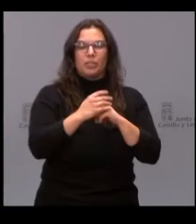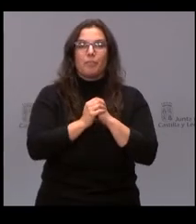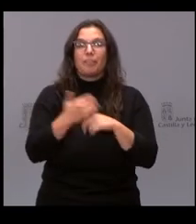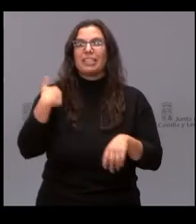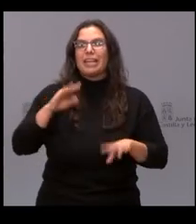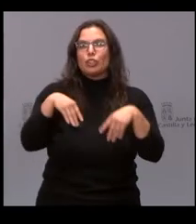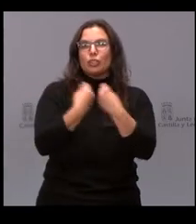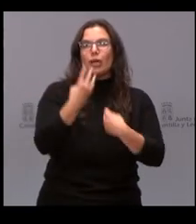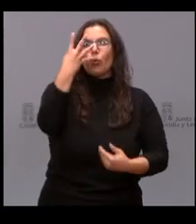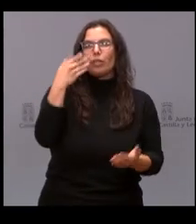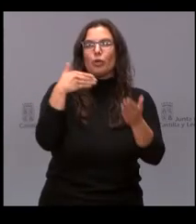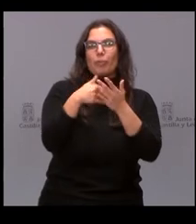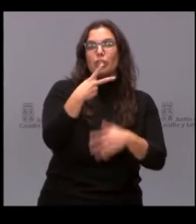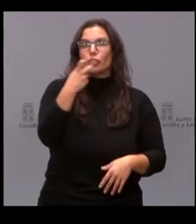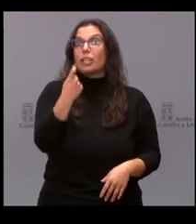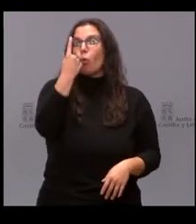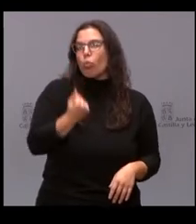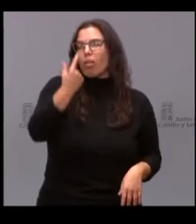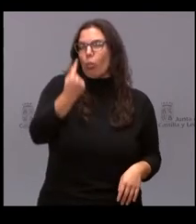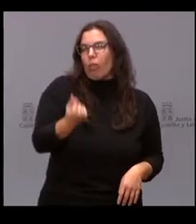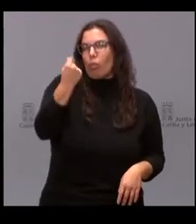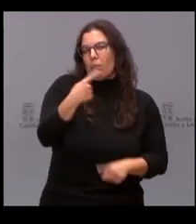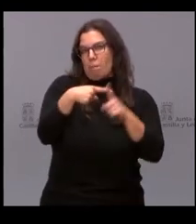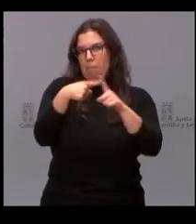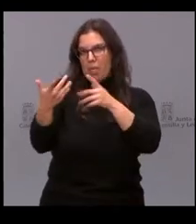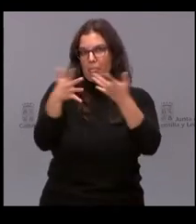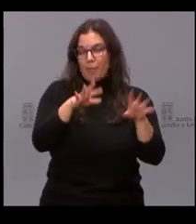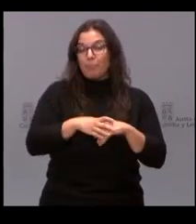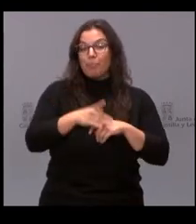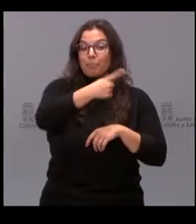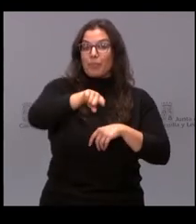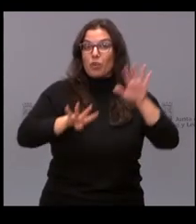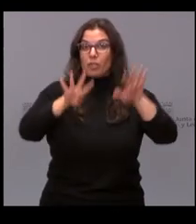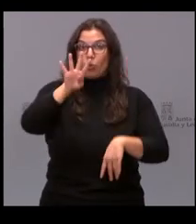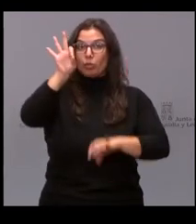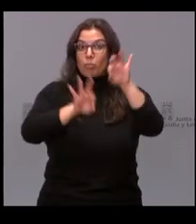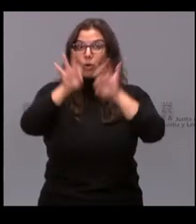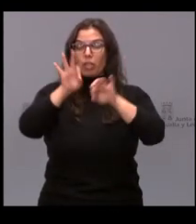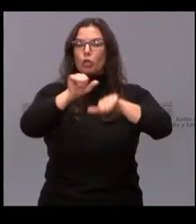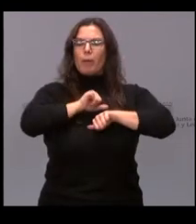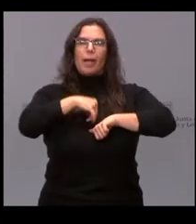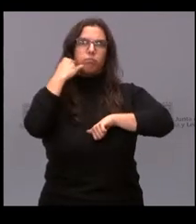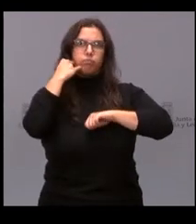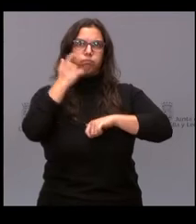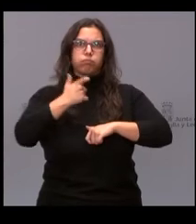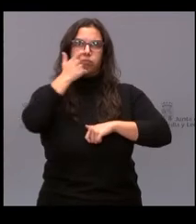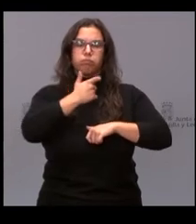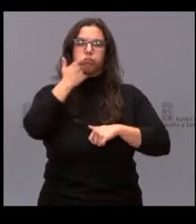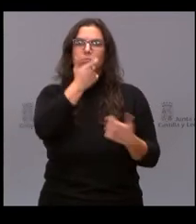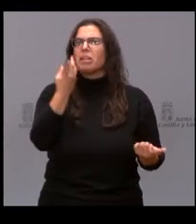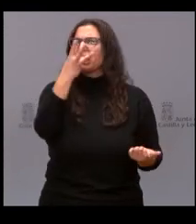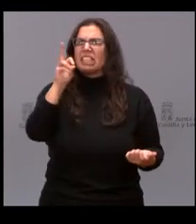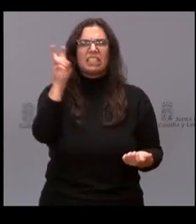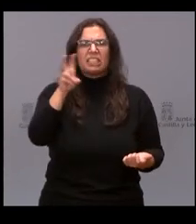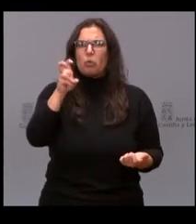.200 llamadas al día de media las atendidas. El 94% con un tiempo de espera del ciudadano de menos de 30